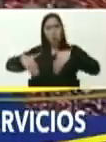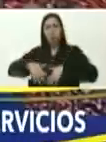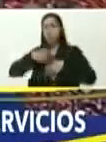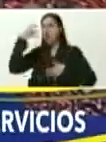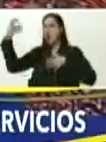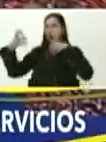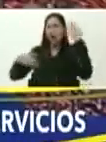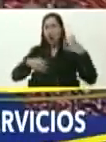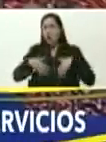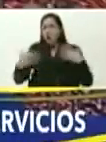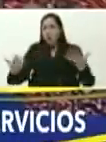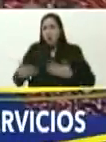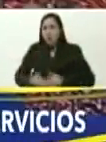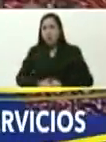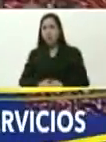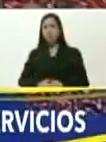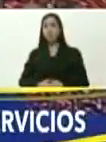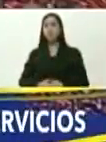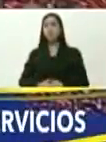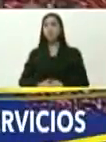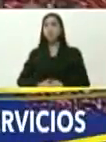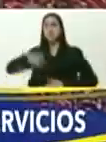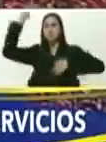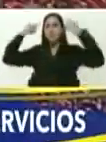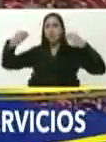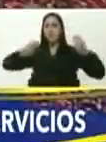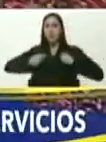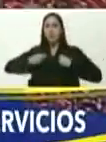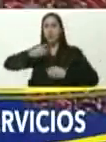mi grito, de batalla, va a ser, Chávez vive,